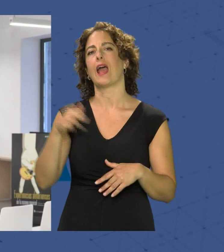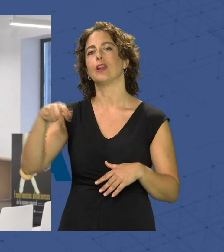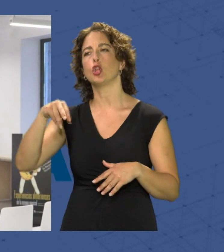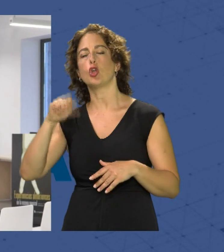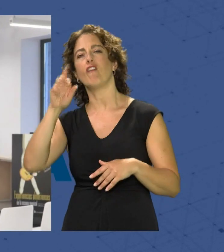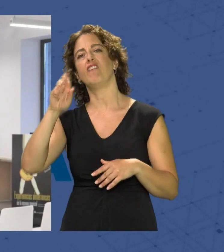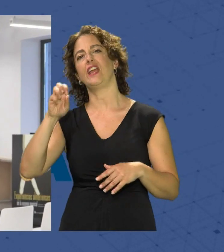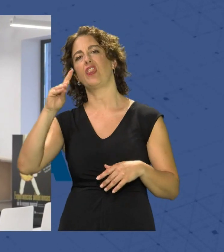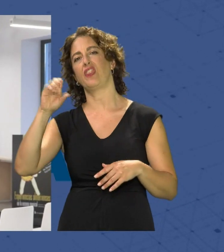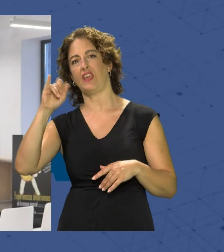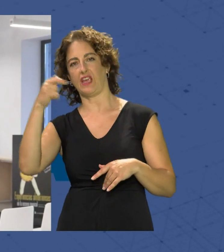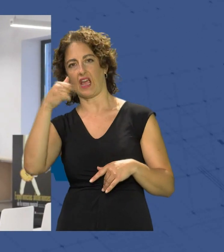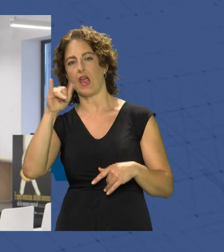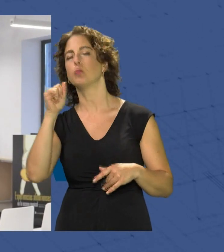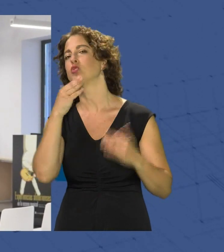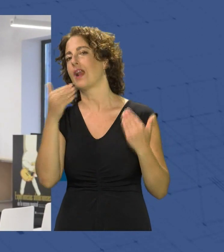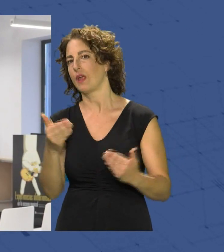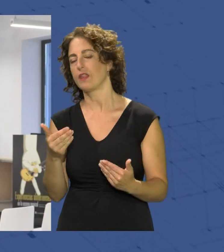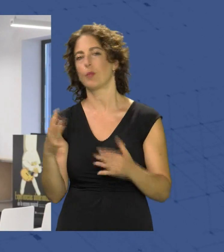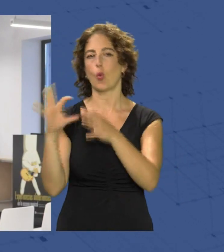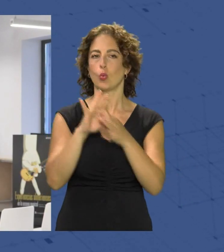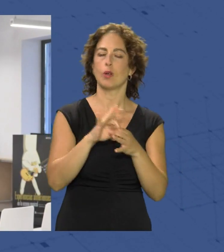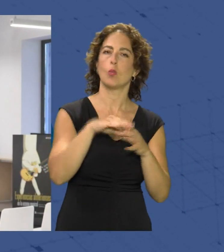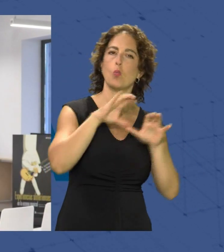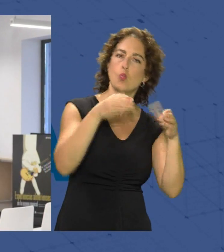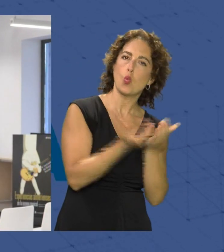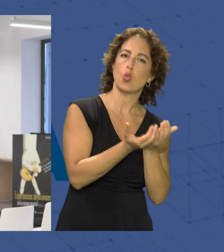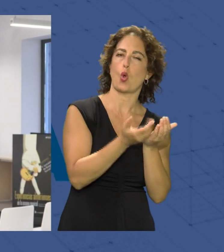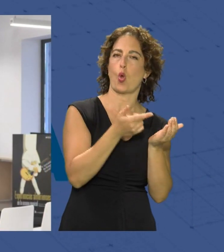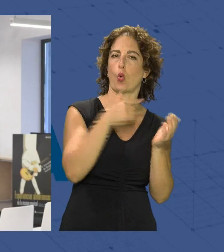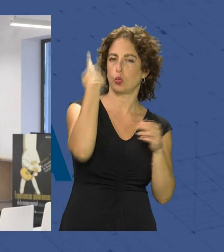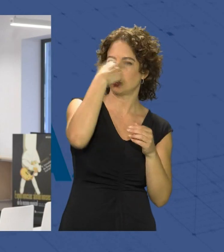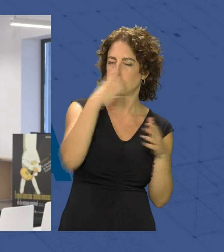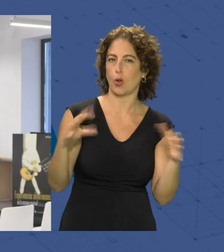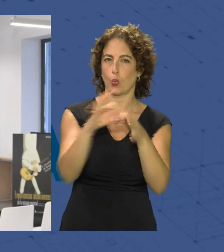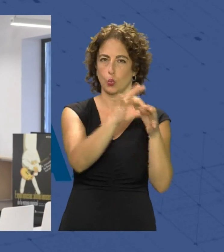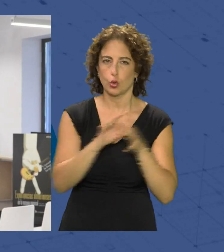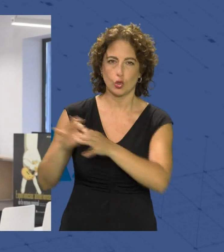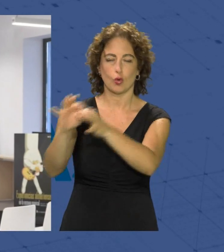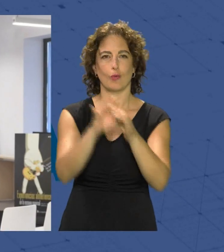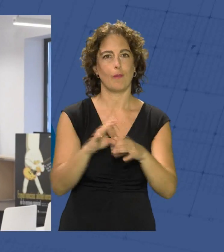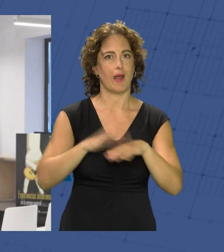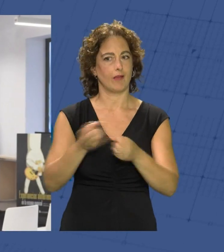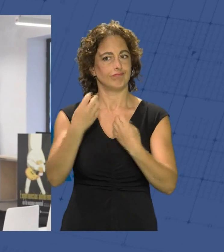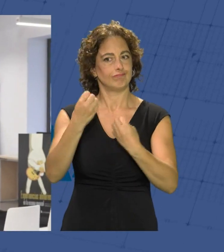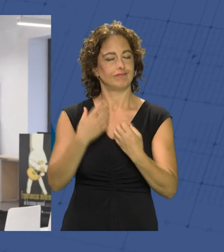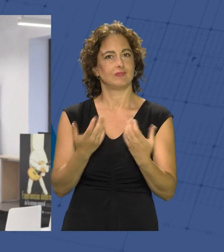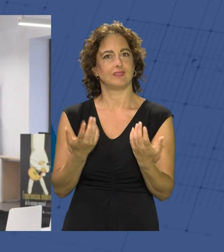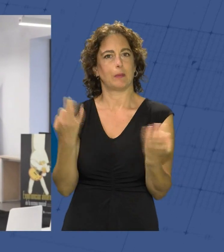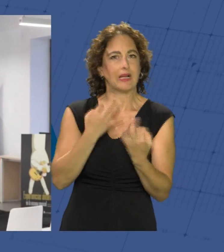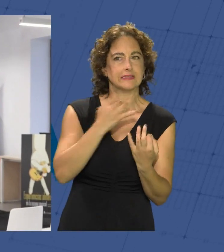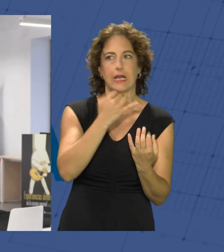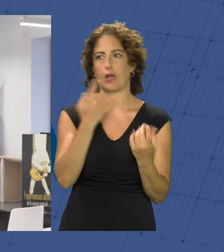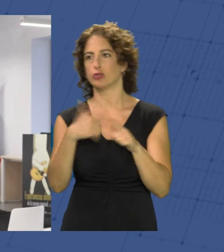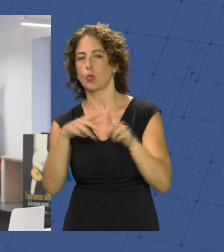que una vez más pues intente unir al mundo de la cultura para que estemos al día de lo que ocurre de lo que no ocurre